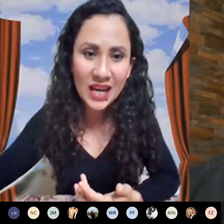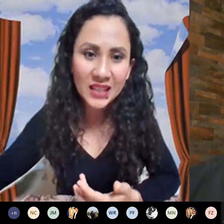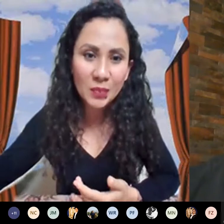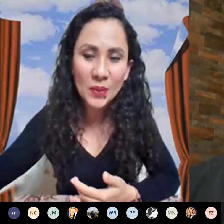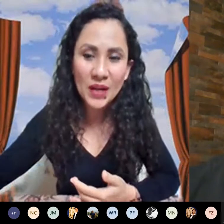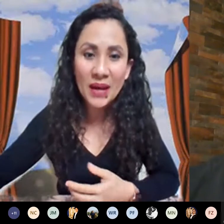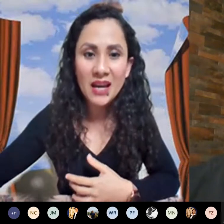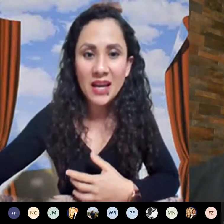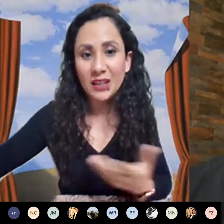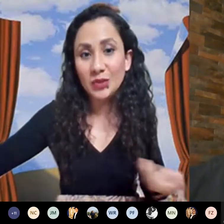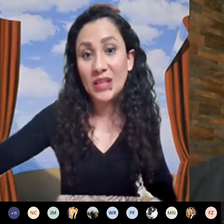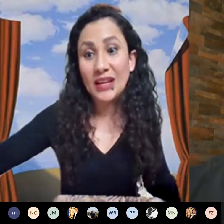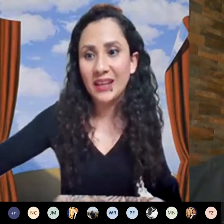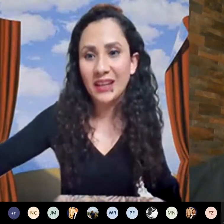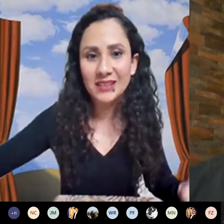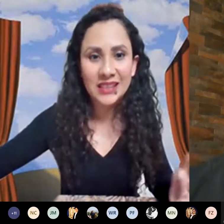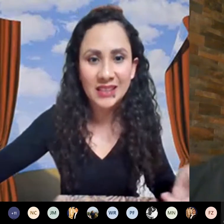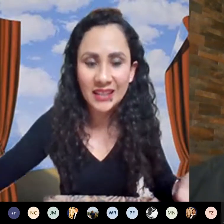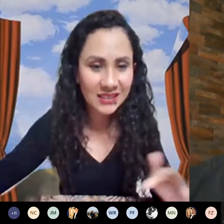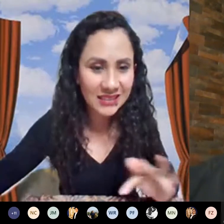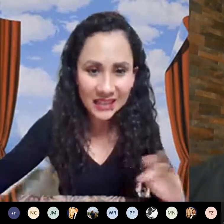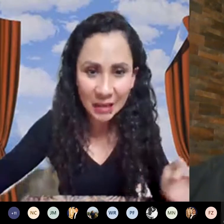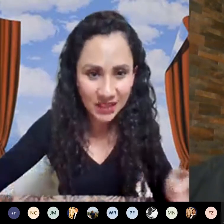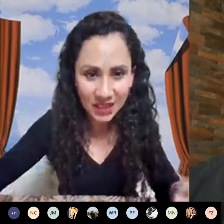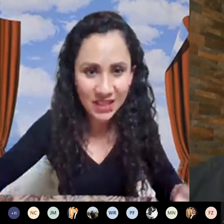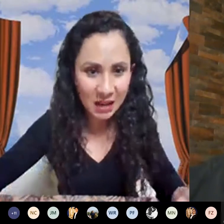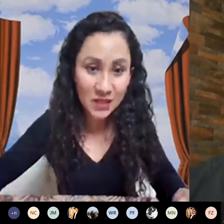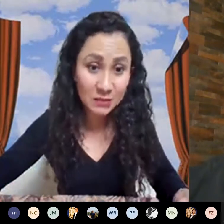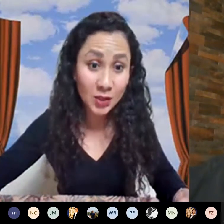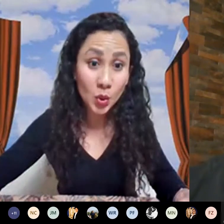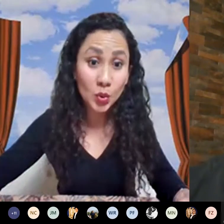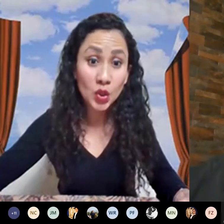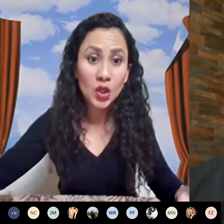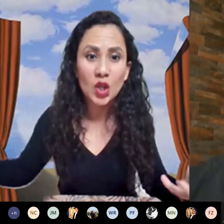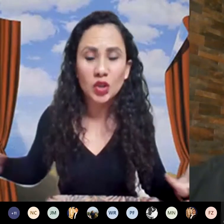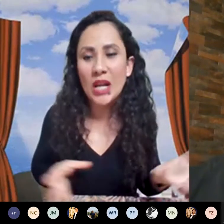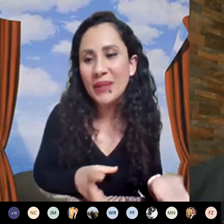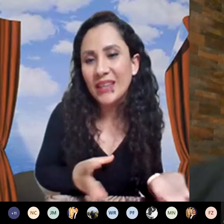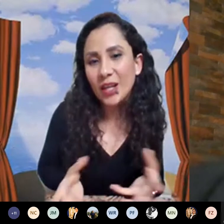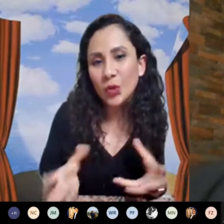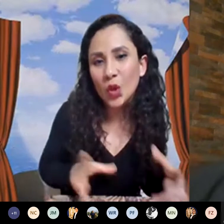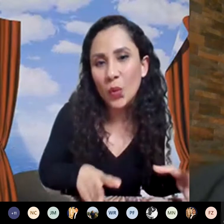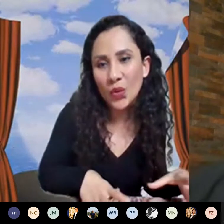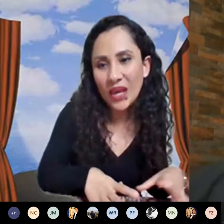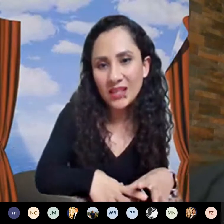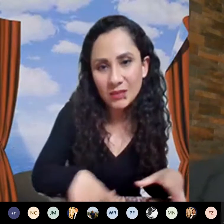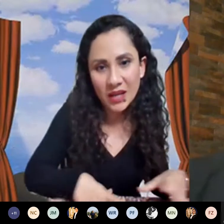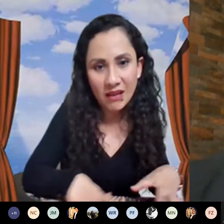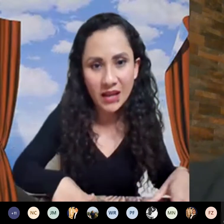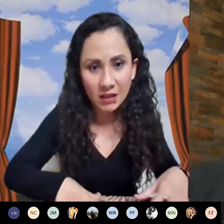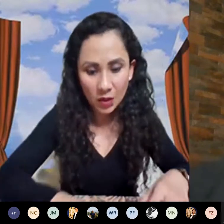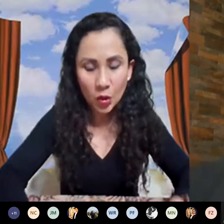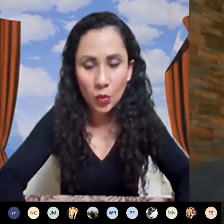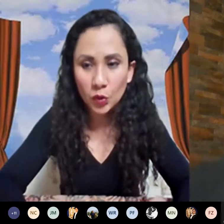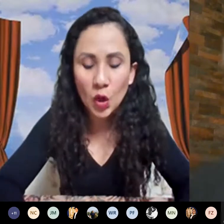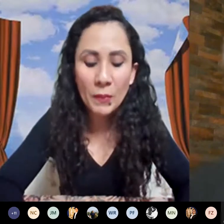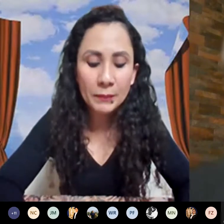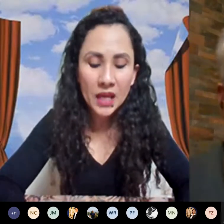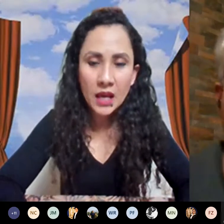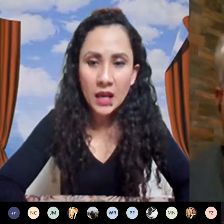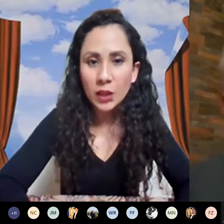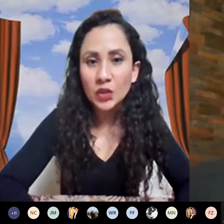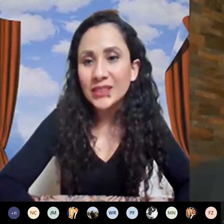a la solución real del problema resulta que se trata exactamente de la misma solución solamente que tú no lo podías ver a nivel